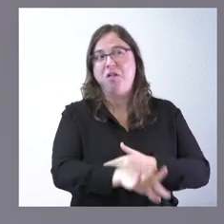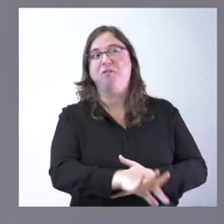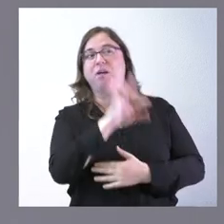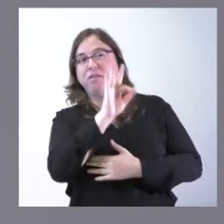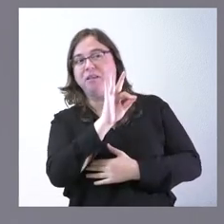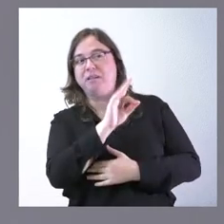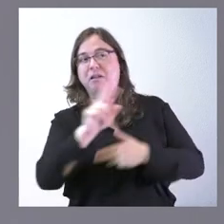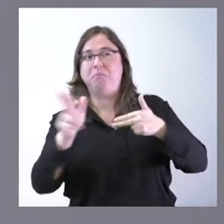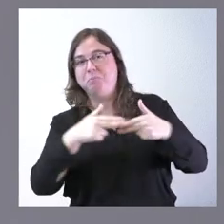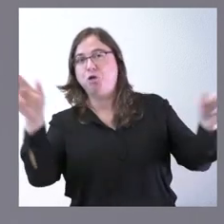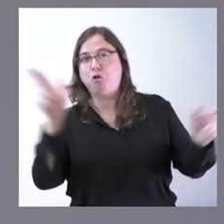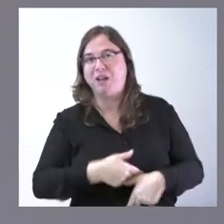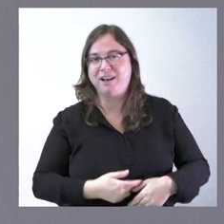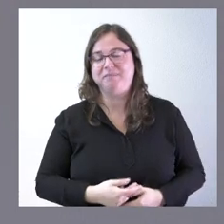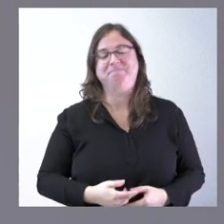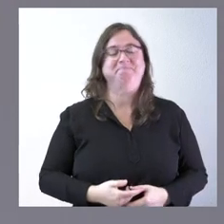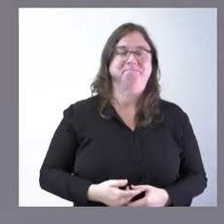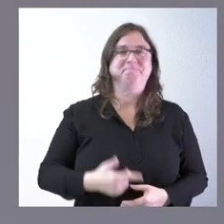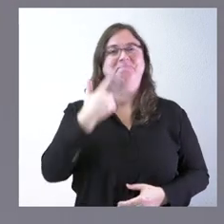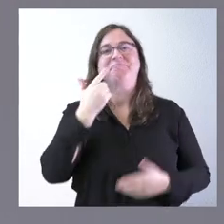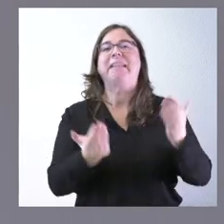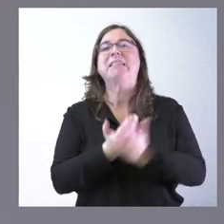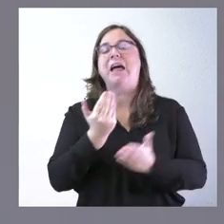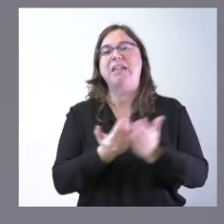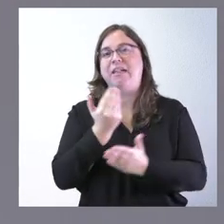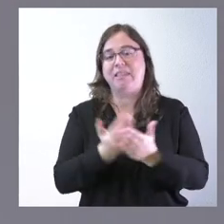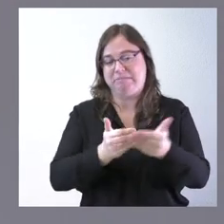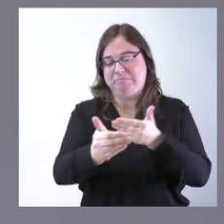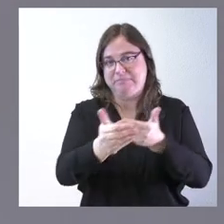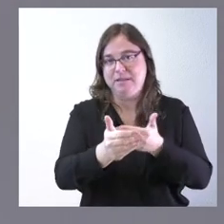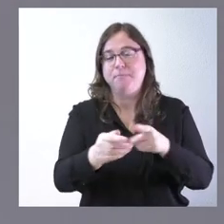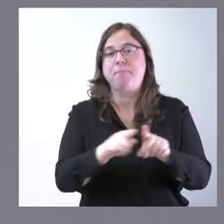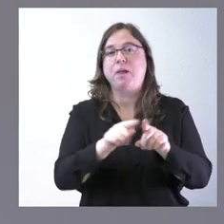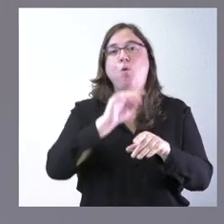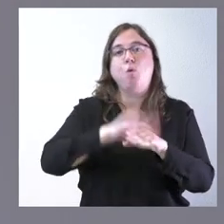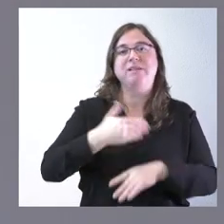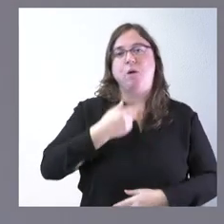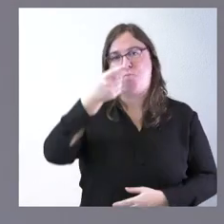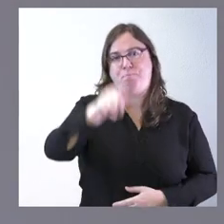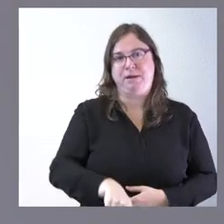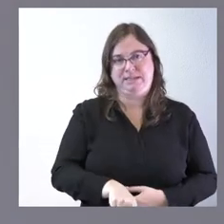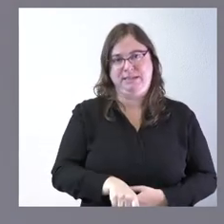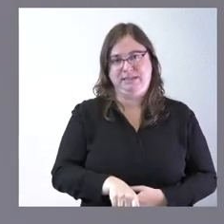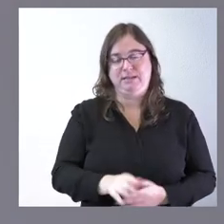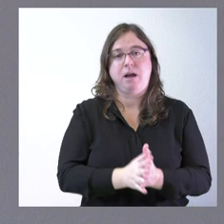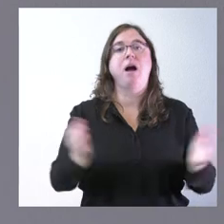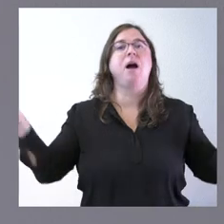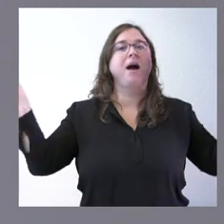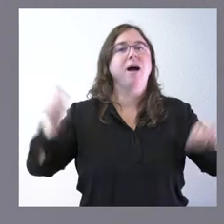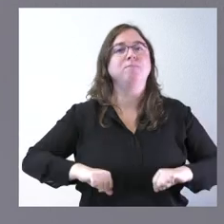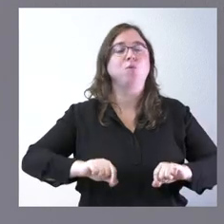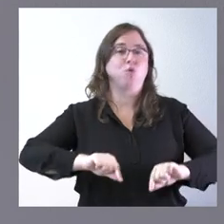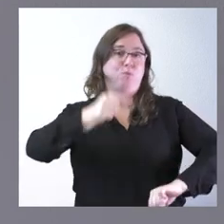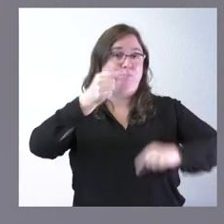una medida de totalidad en unos días se va a presentar o se va a pasar o se va a cumplir ya un mes desde que se aprobó el presupuesto del Estado